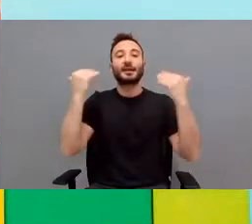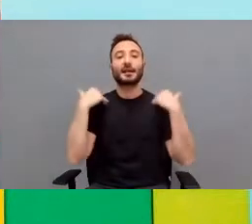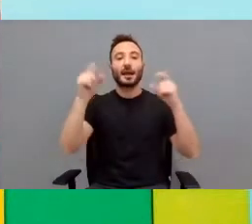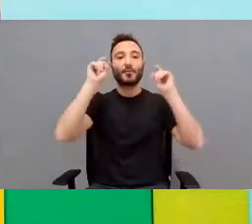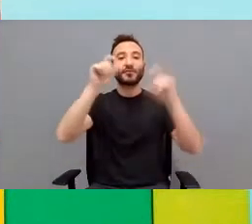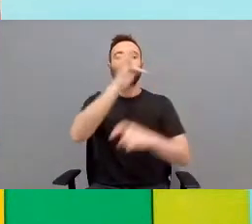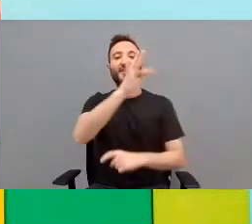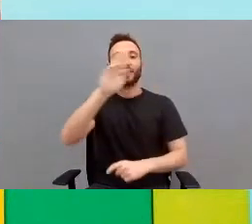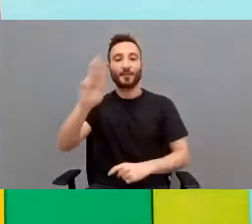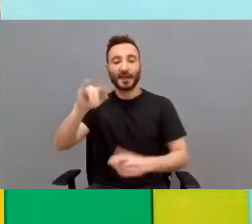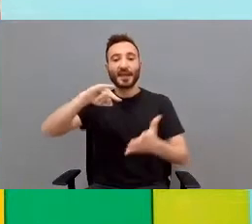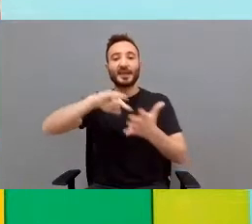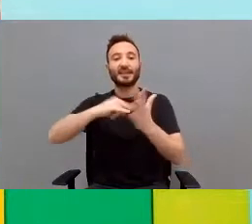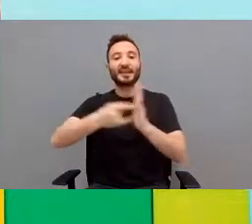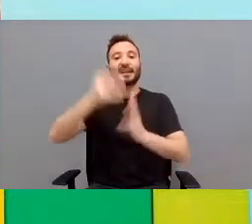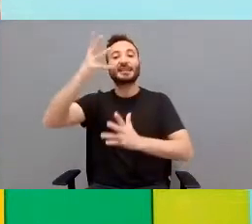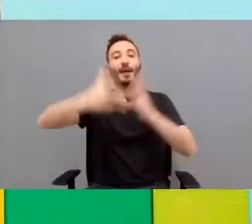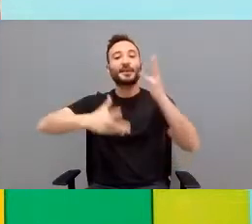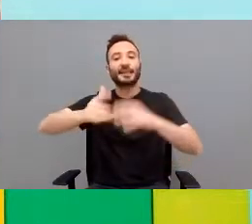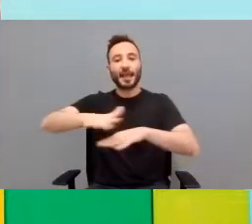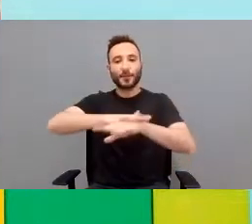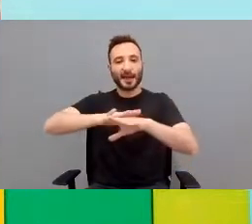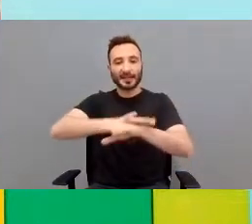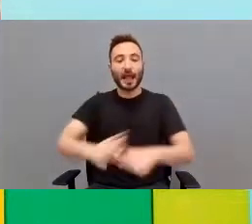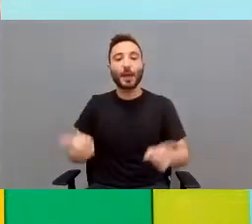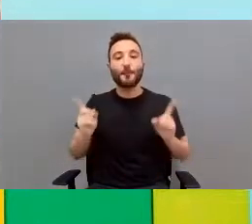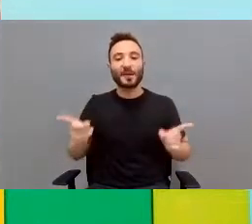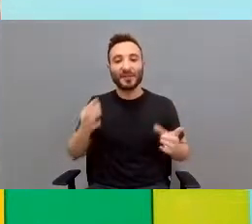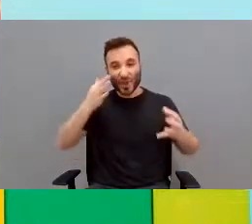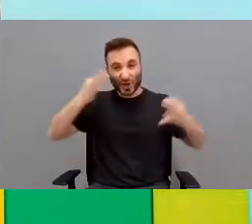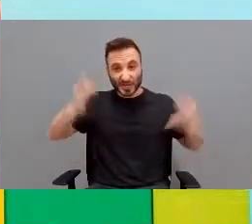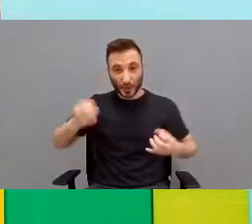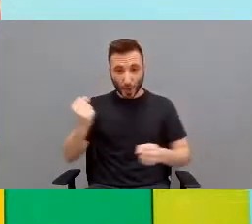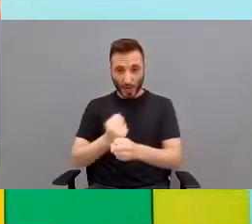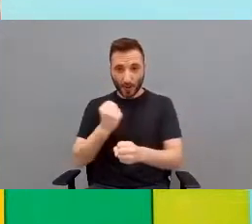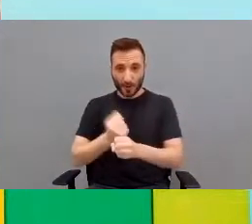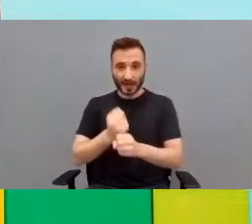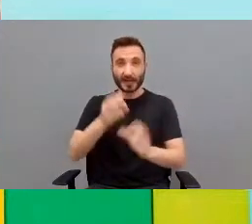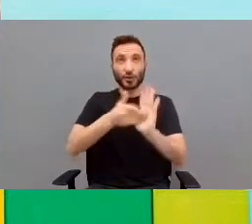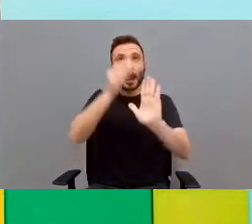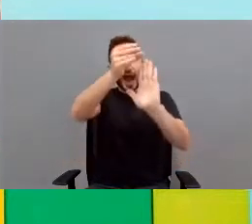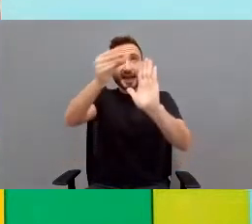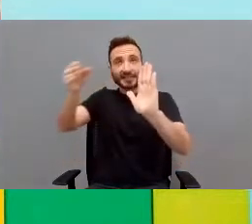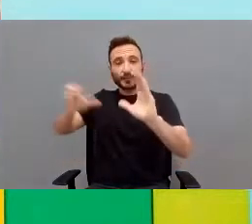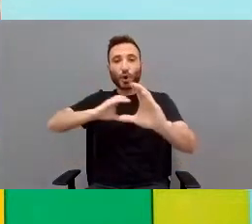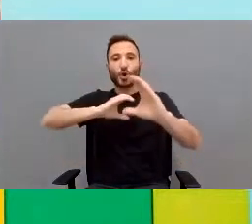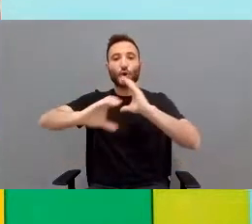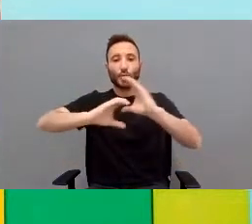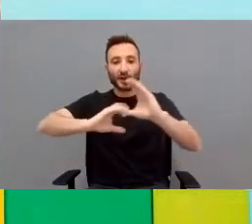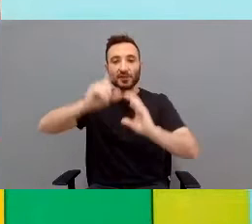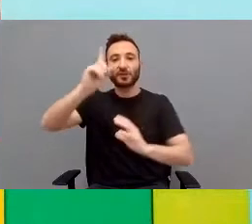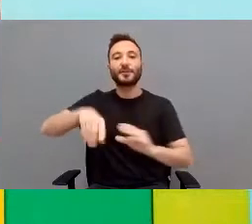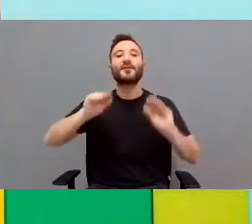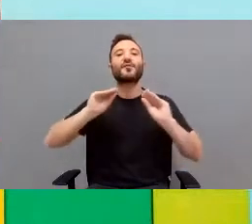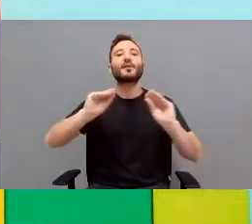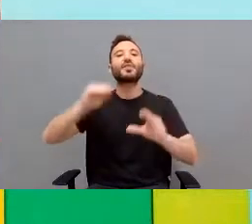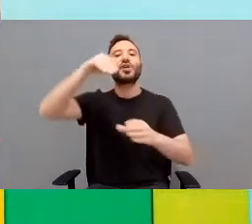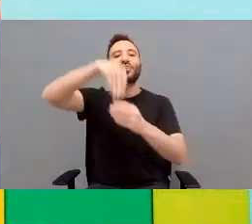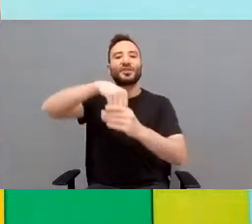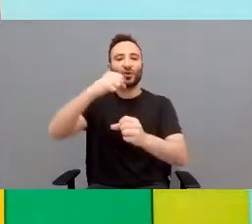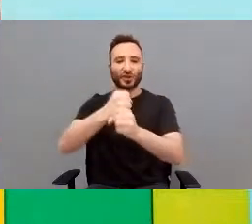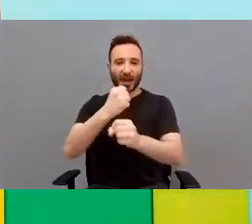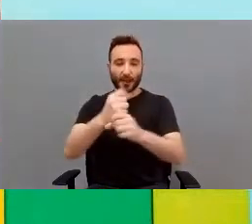son técnicas administrativas básicas, prevención de riesgos laborales, archivo y comunicación y formación en centros de trabajo,